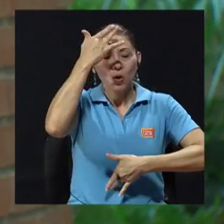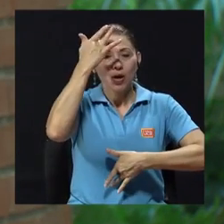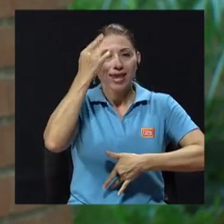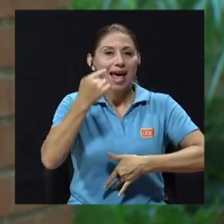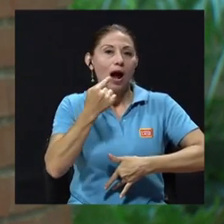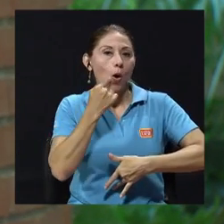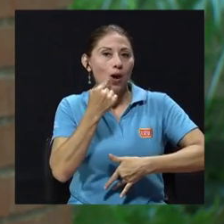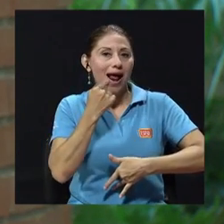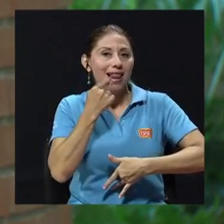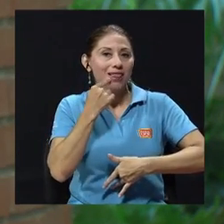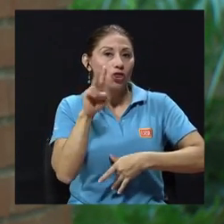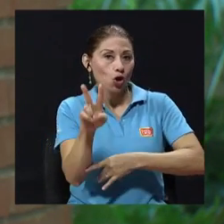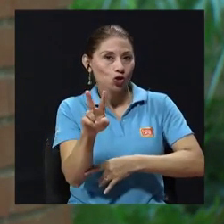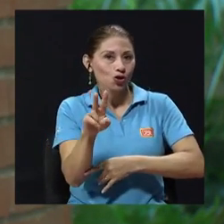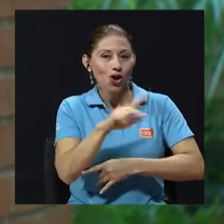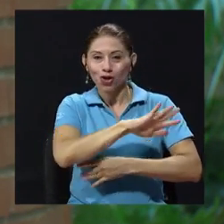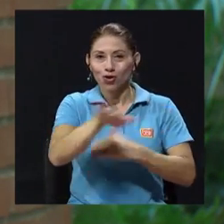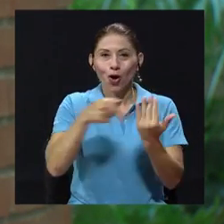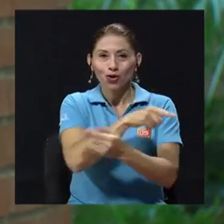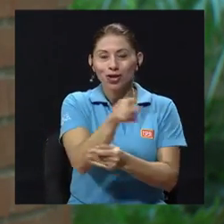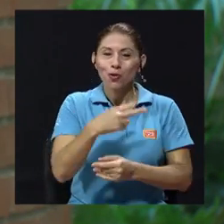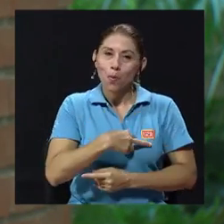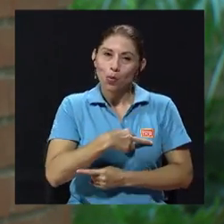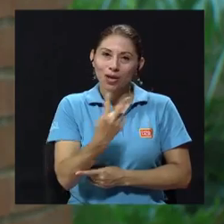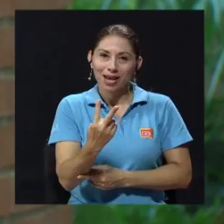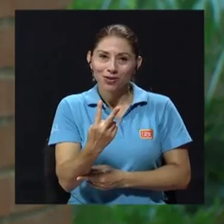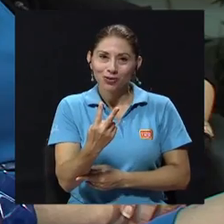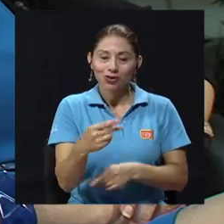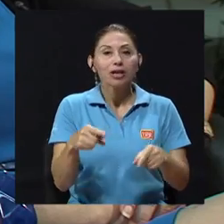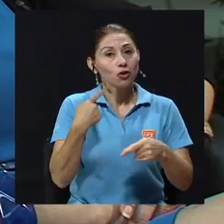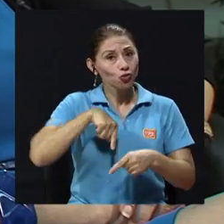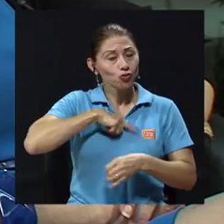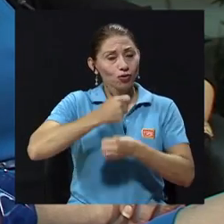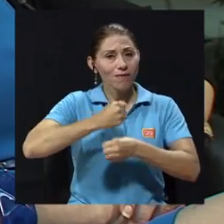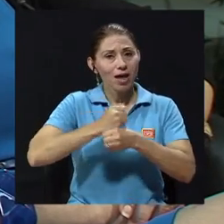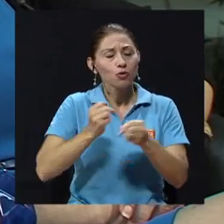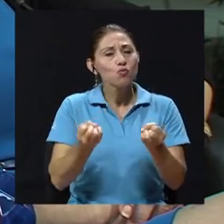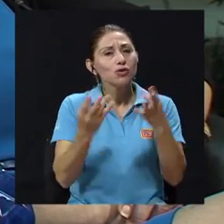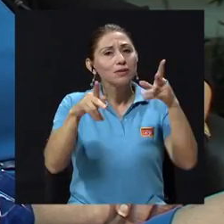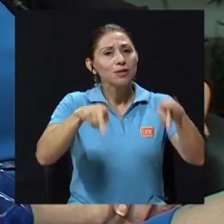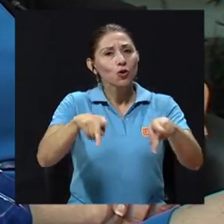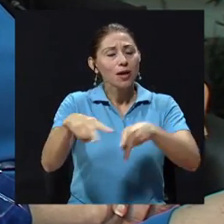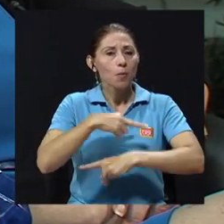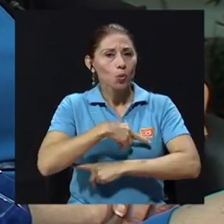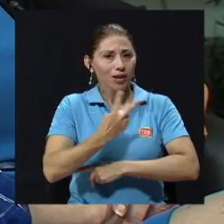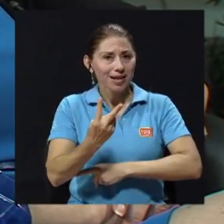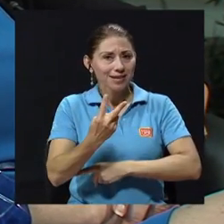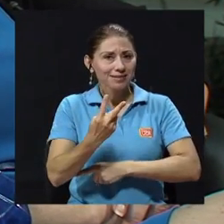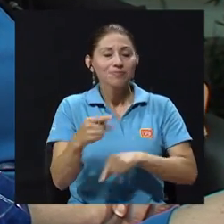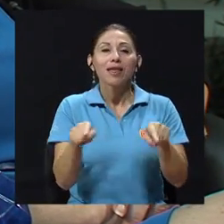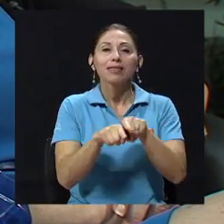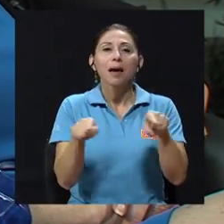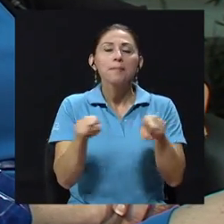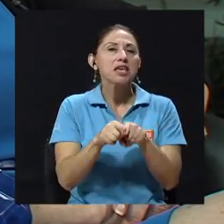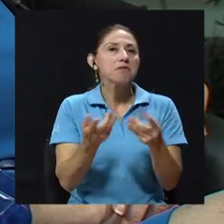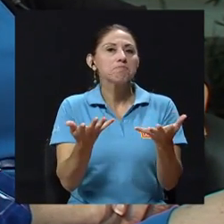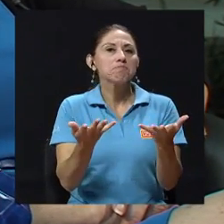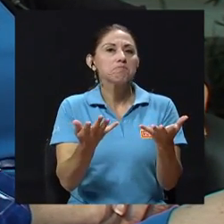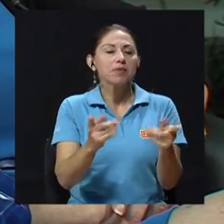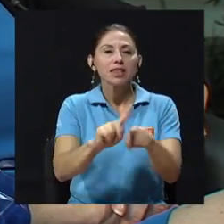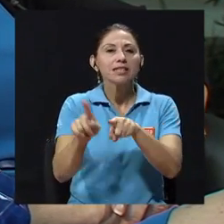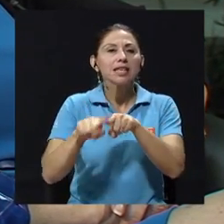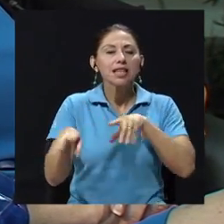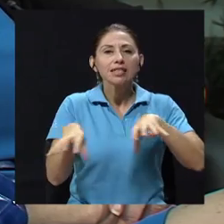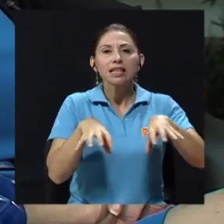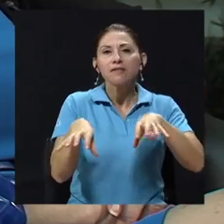voluntarios. Estamos trabajando con muchas personas voluntarias. También se incorporan en distintas actividades, por